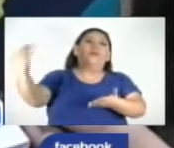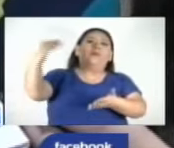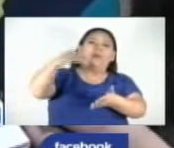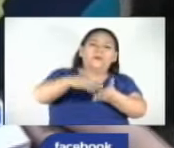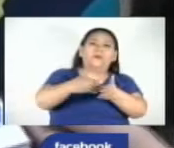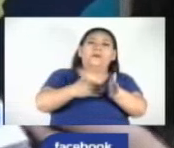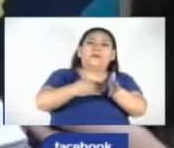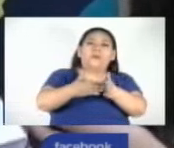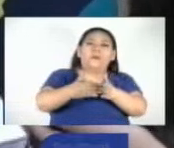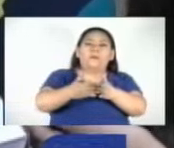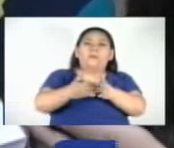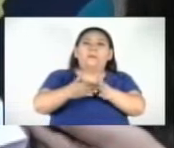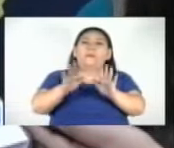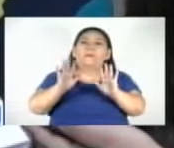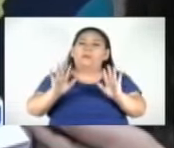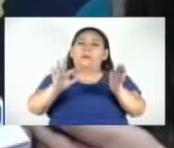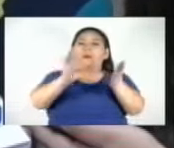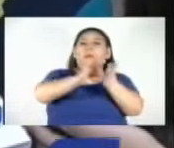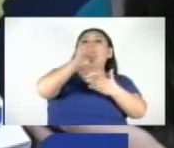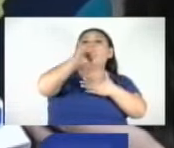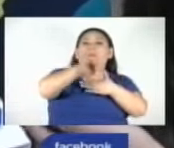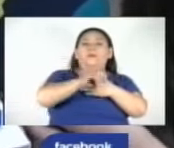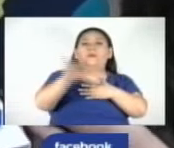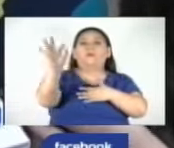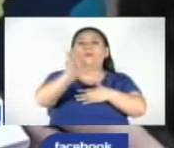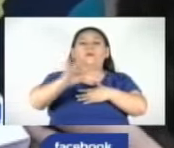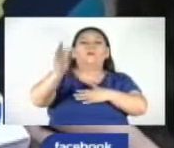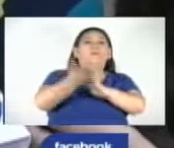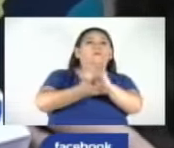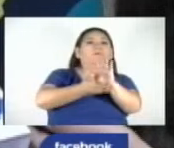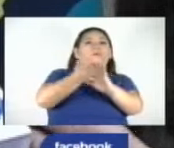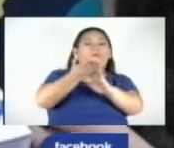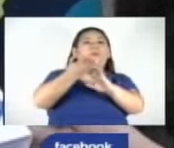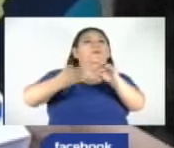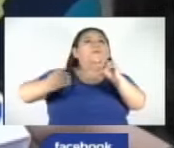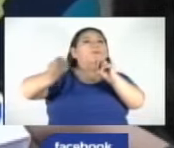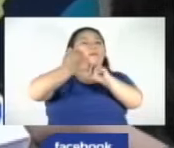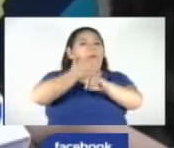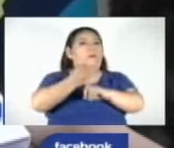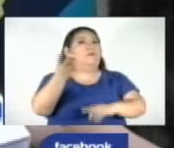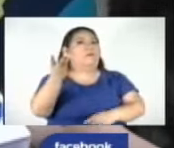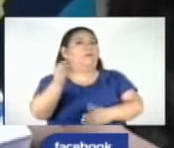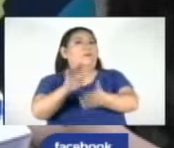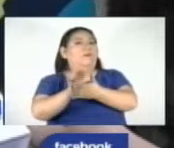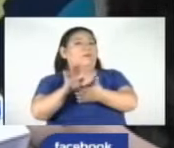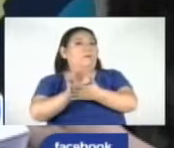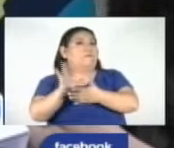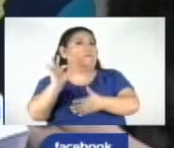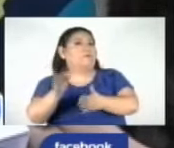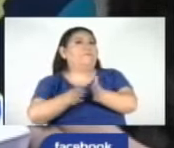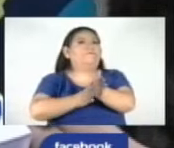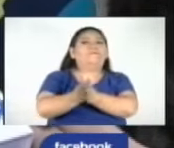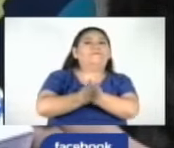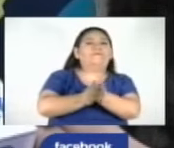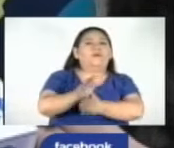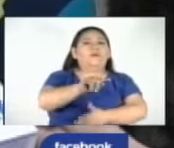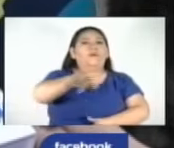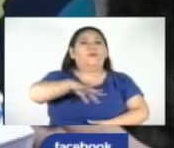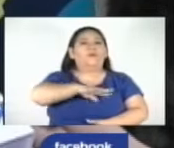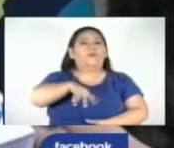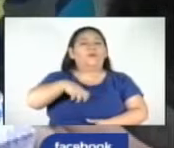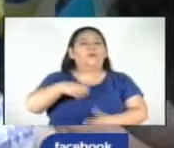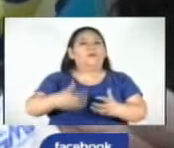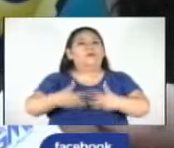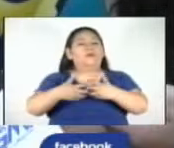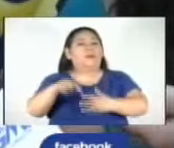comenzar, pero no parar un proyecto que sea sostenible, que sea exitoso, que tenga buenos precios y que sea atractivo para los empresarios,